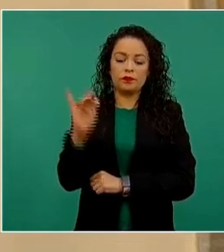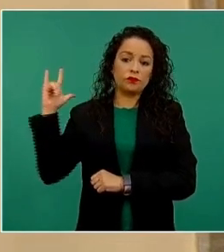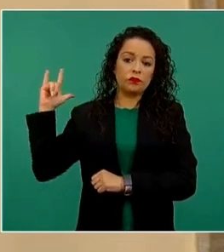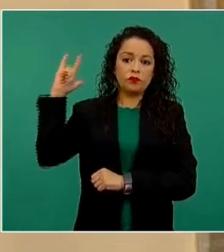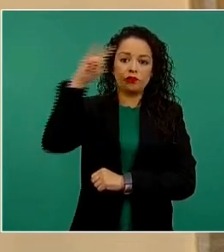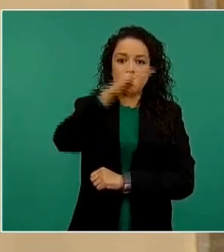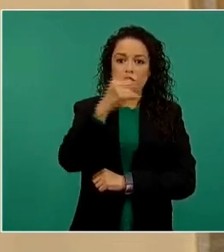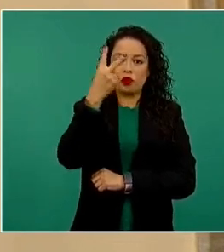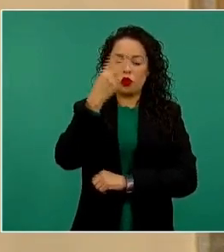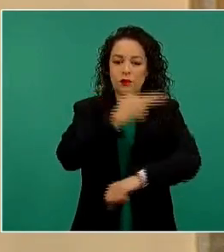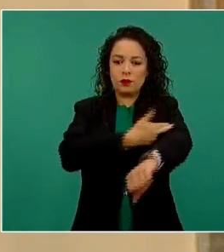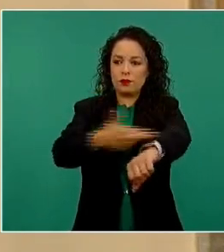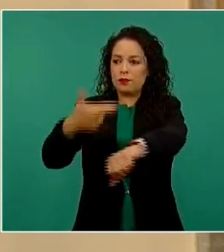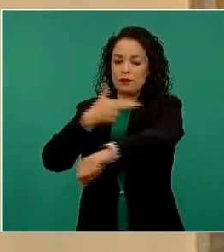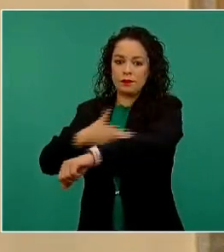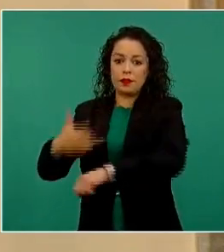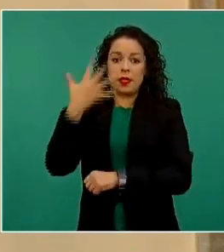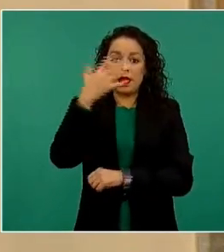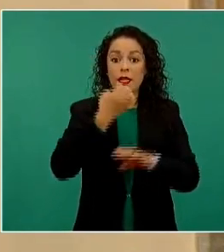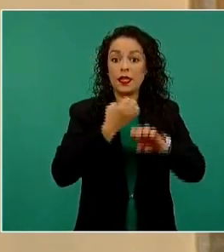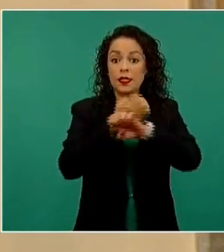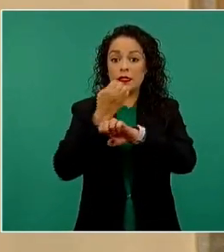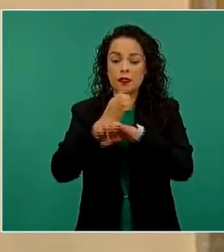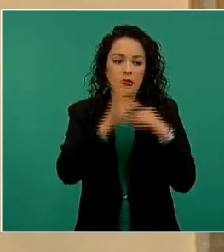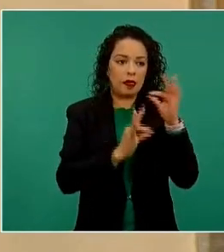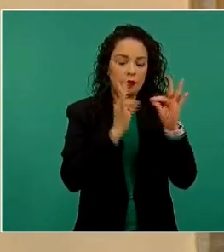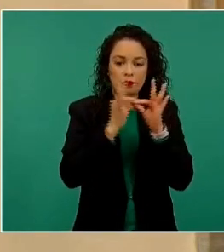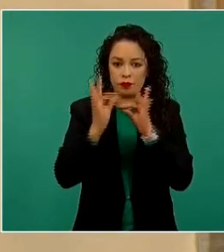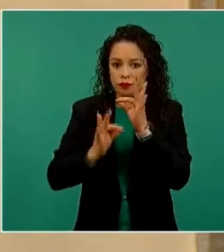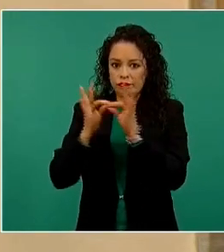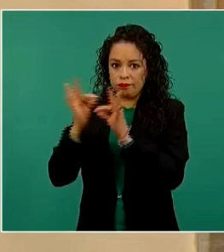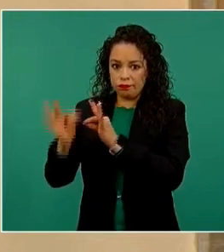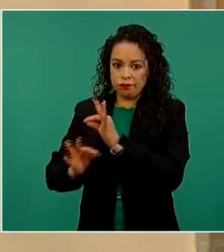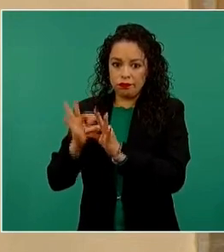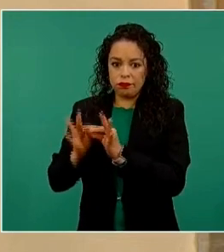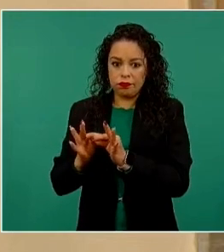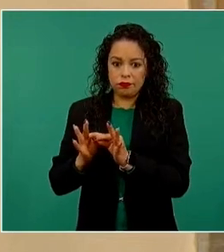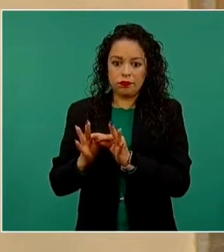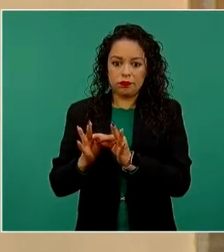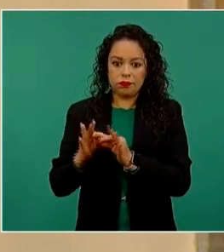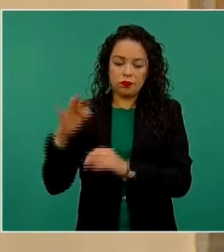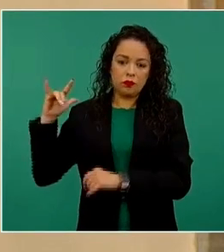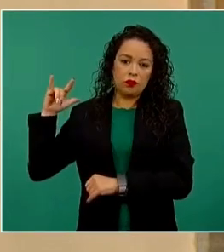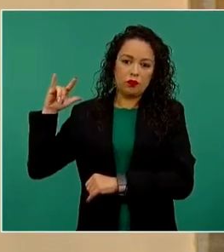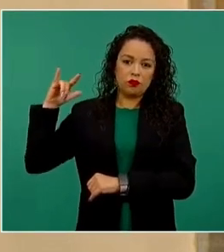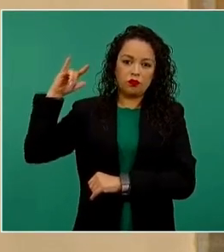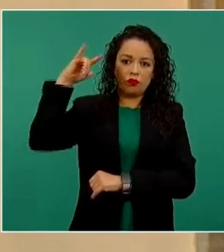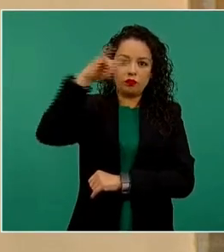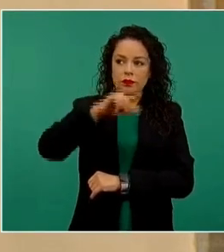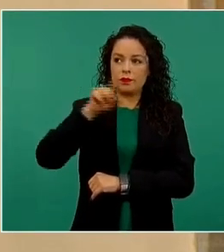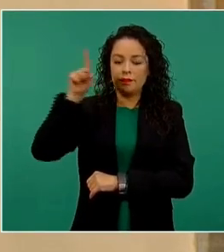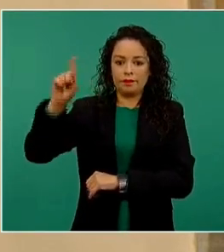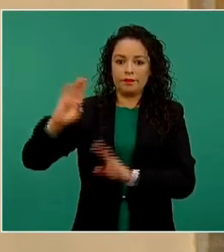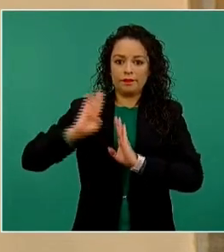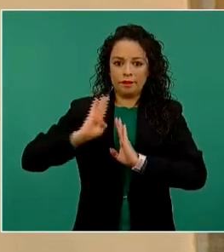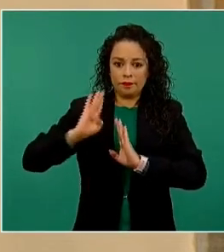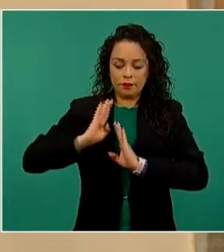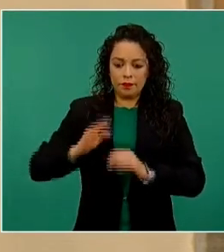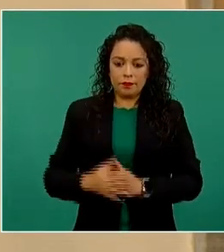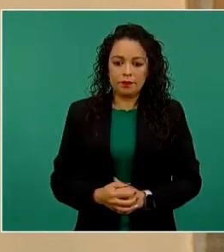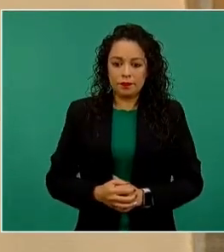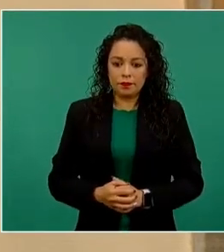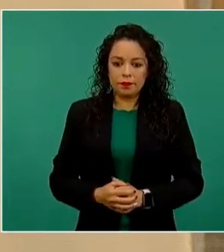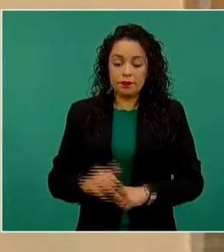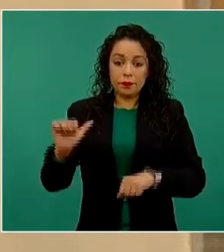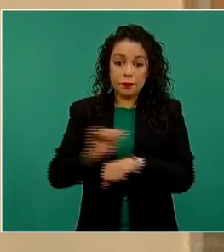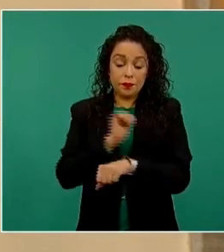para cubrir 10 estados con aeronaves de la Fuerza Aérea Mexicana y por vía terrestre,